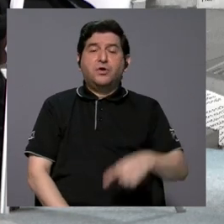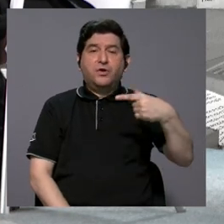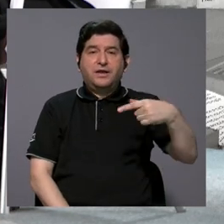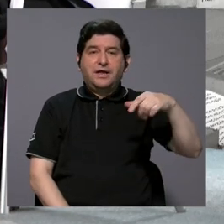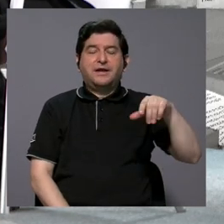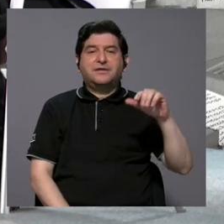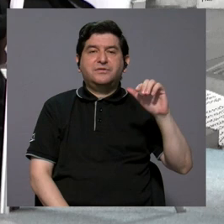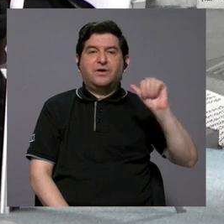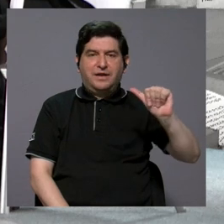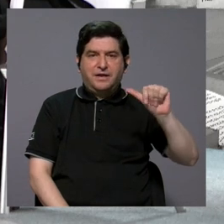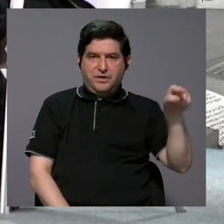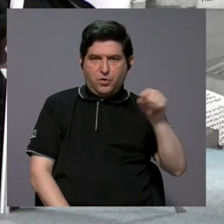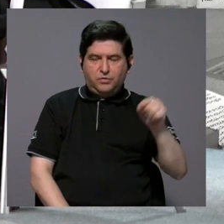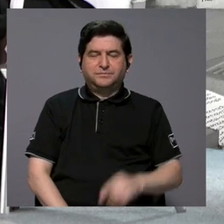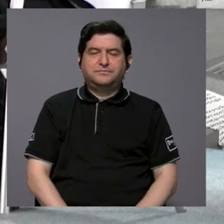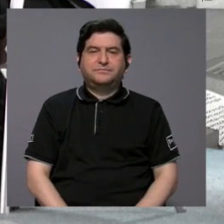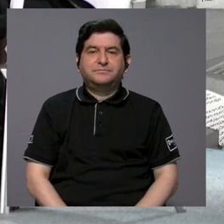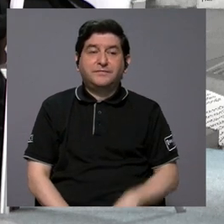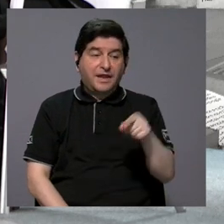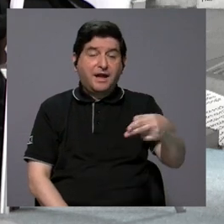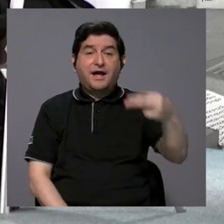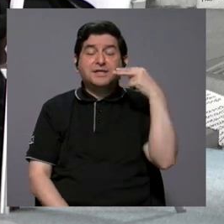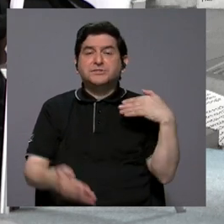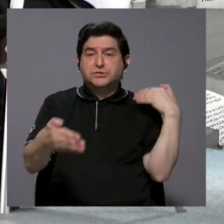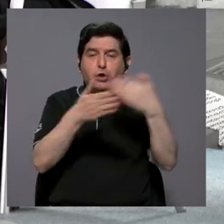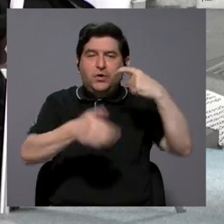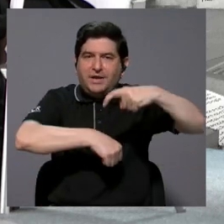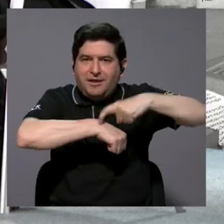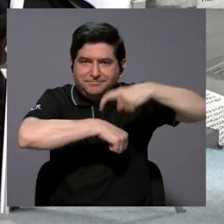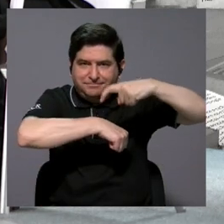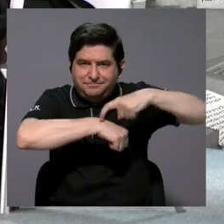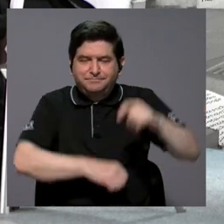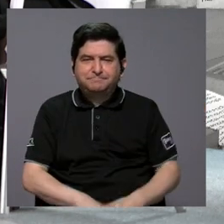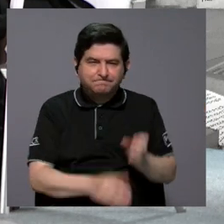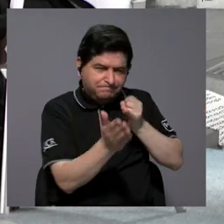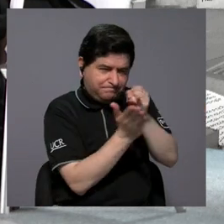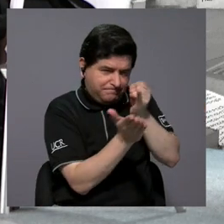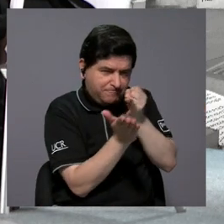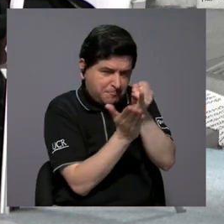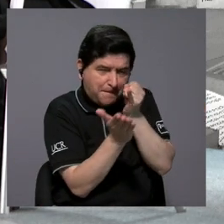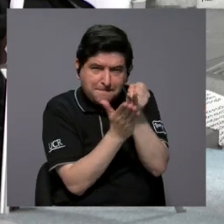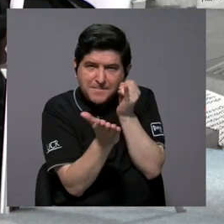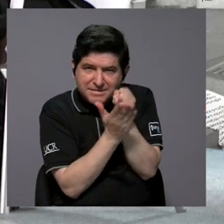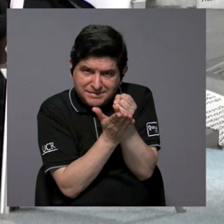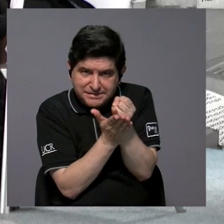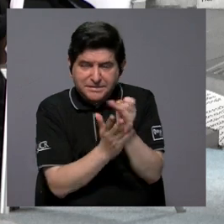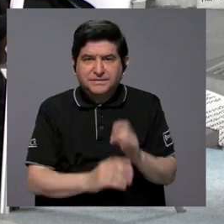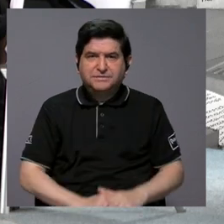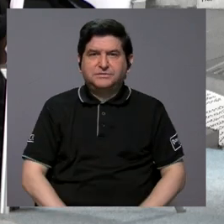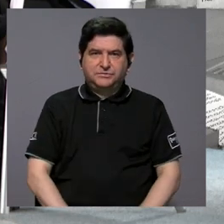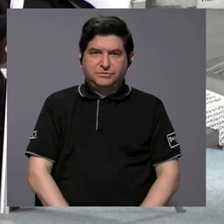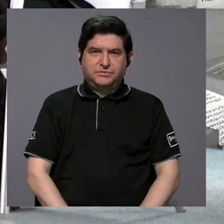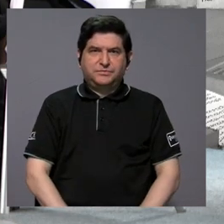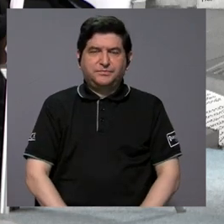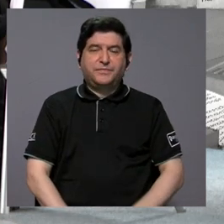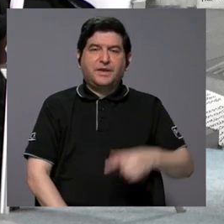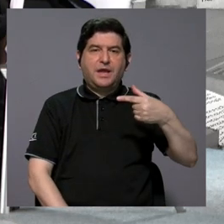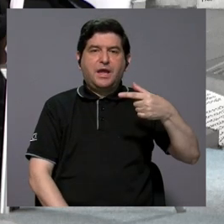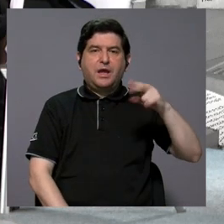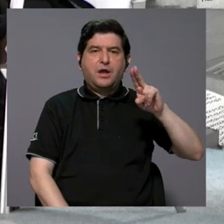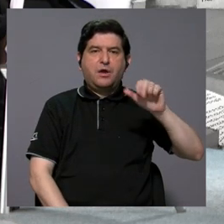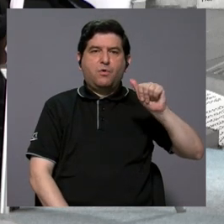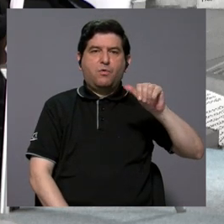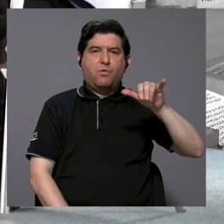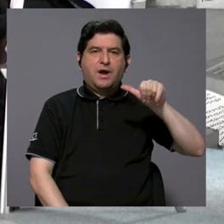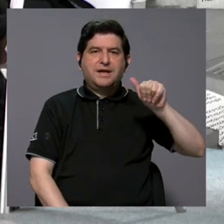inicio, esta historia reciente, ¿verdad?, sobre las investigaciones en Guayabo,